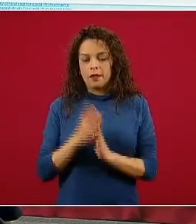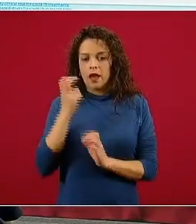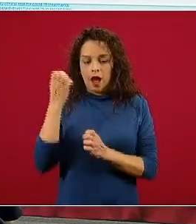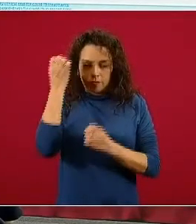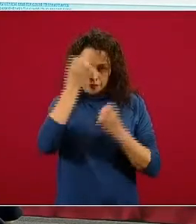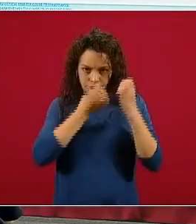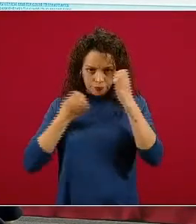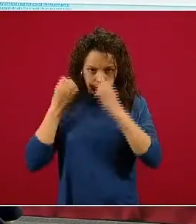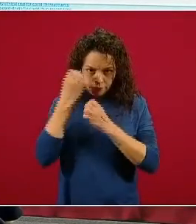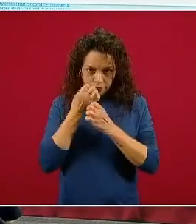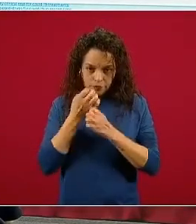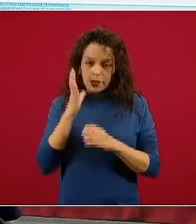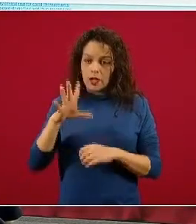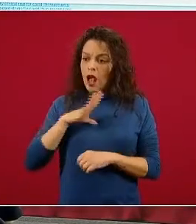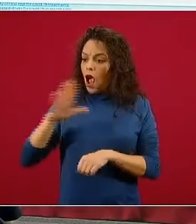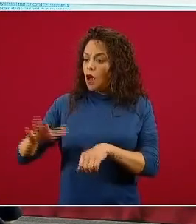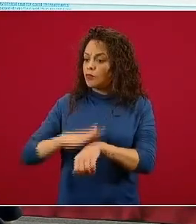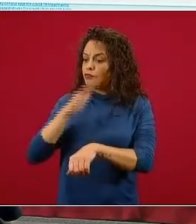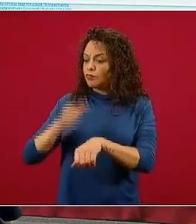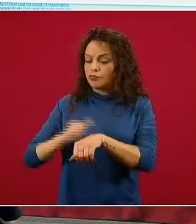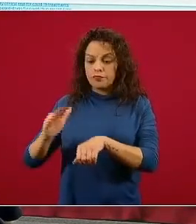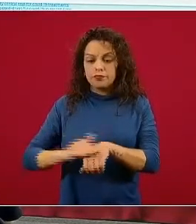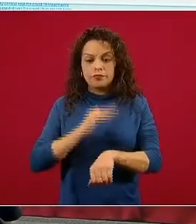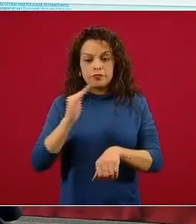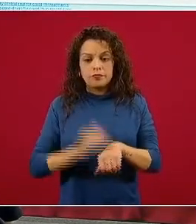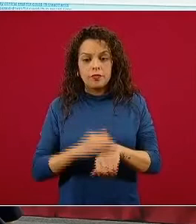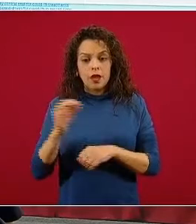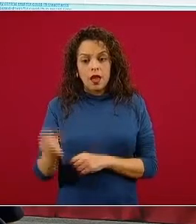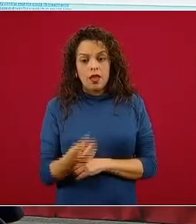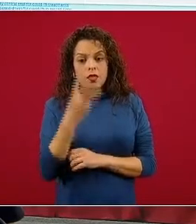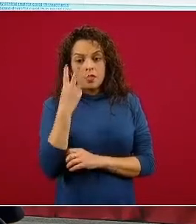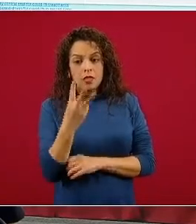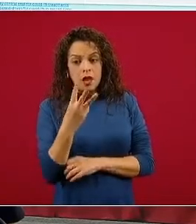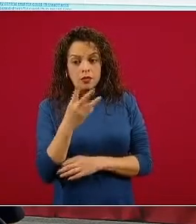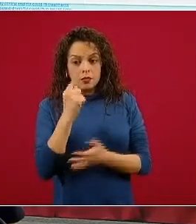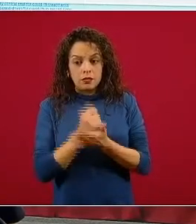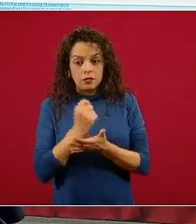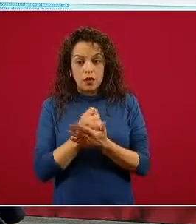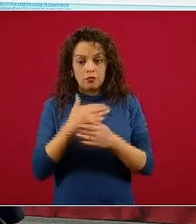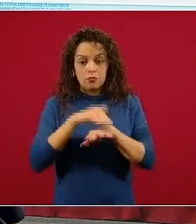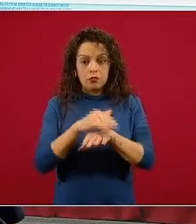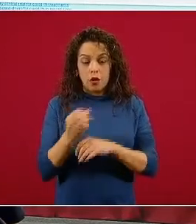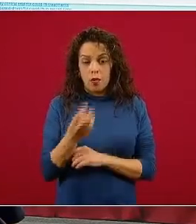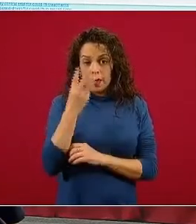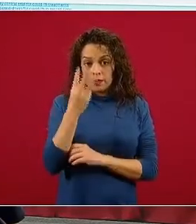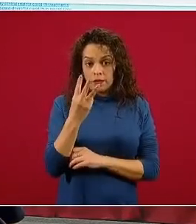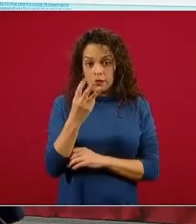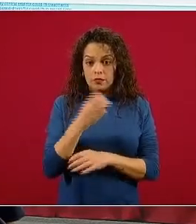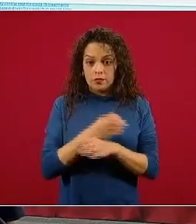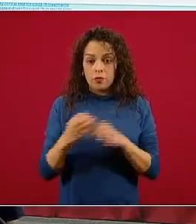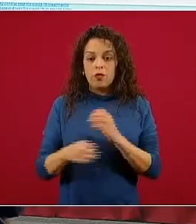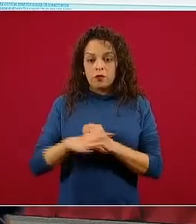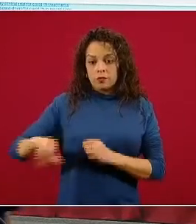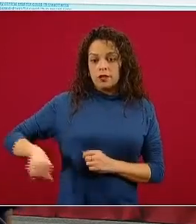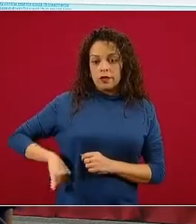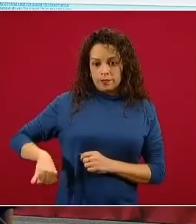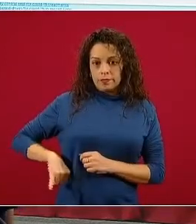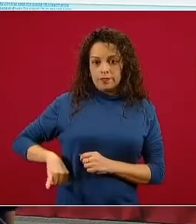evaluaron entonces estos tres tratamientos sobre estos tres blancos de interés.